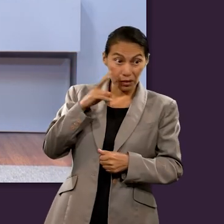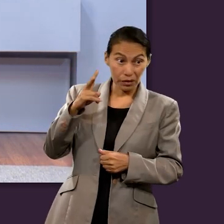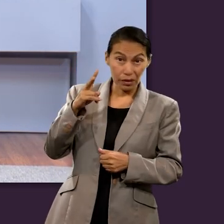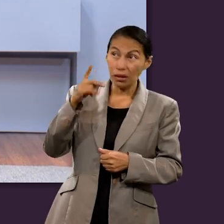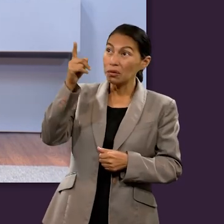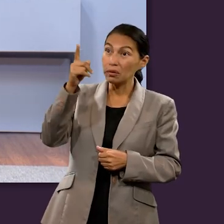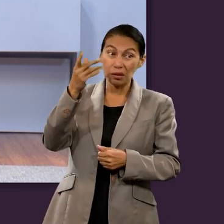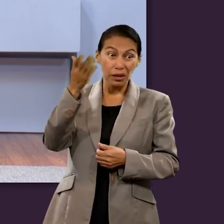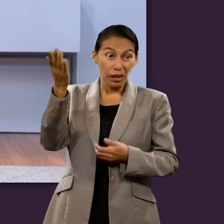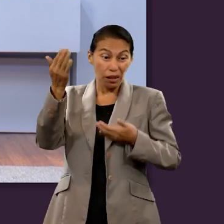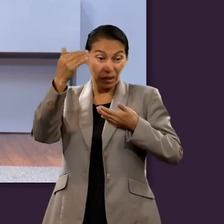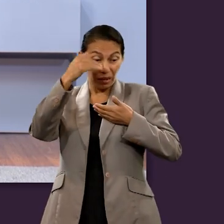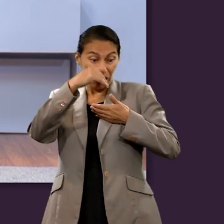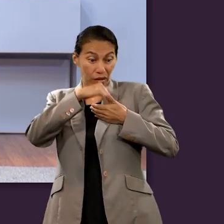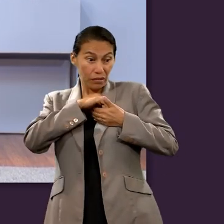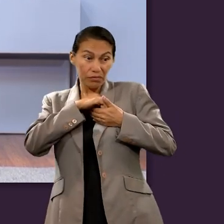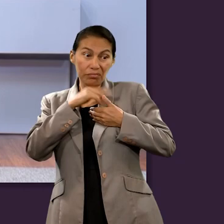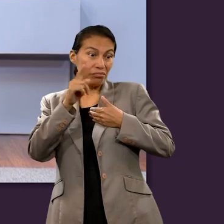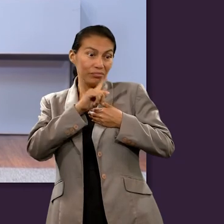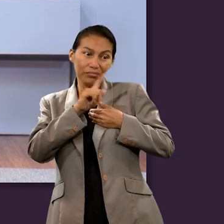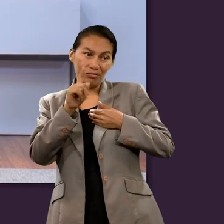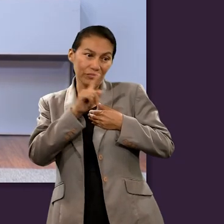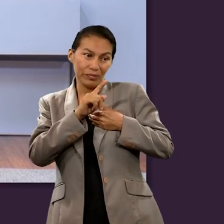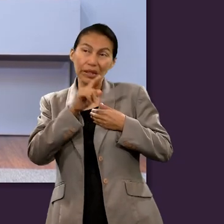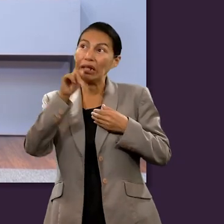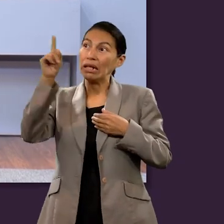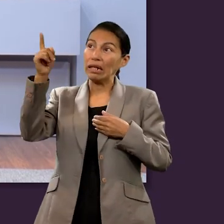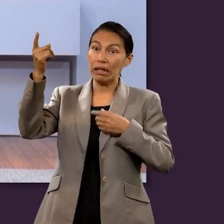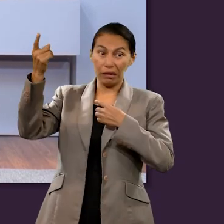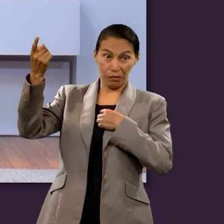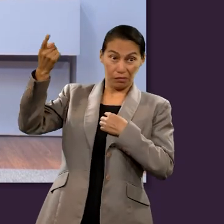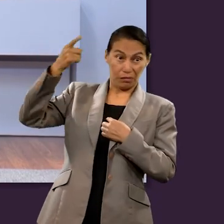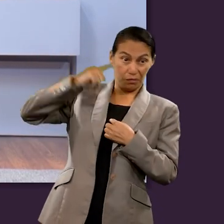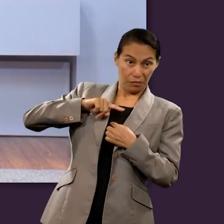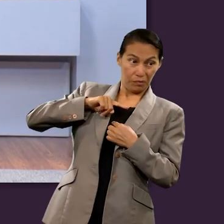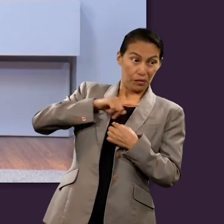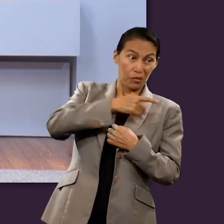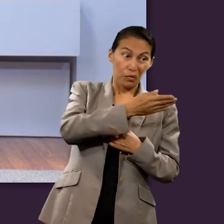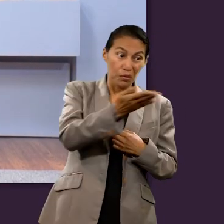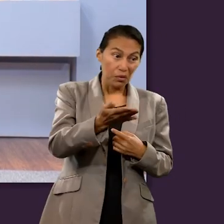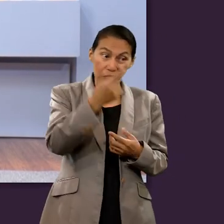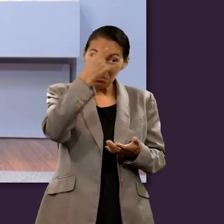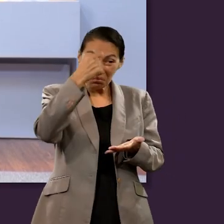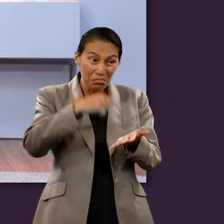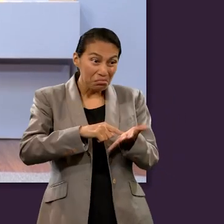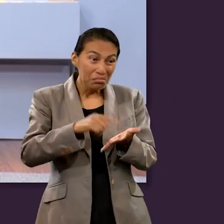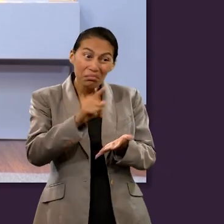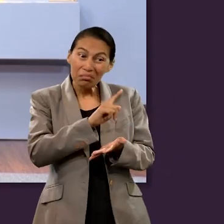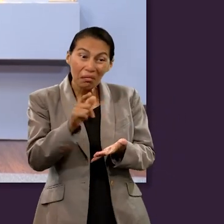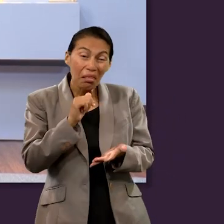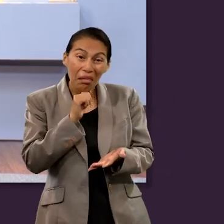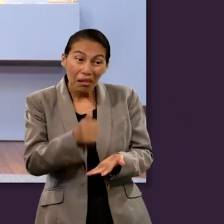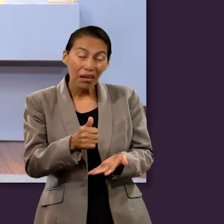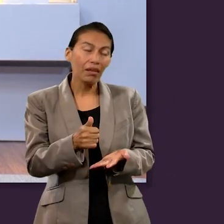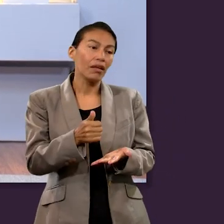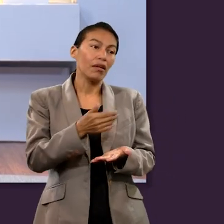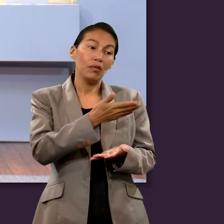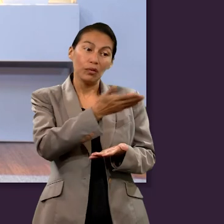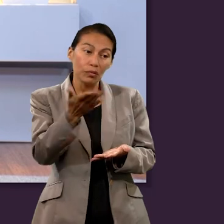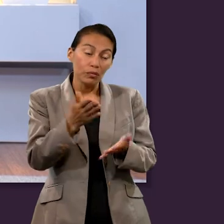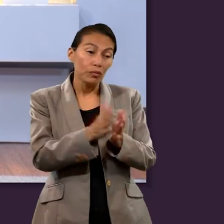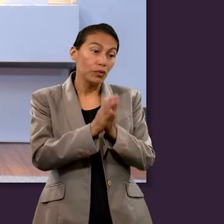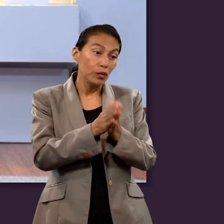su aspecto, ni tenéis su palabra morando en vosotros, porque a quien Él envió, vosotros no creéis.